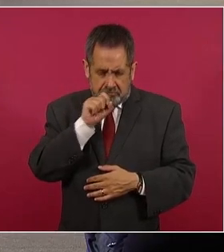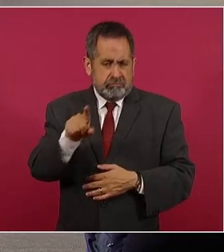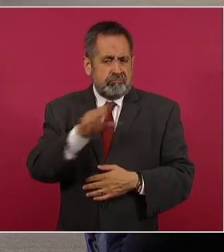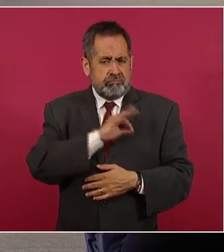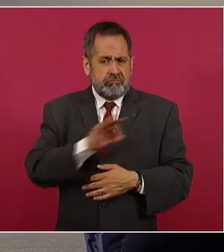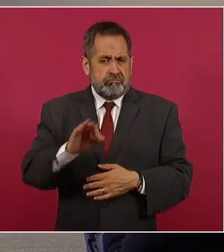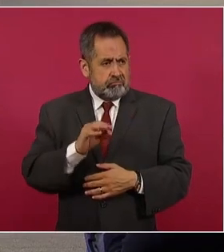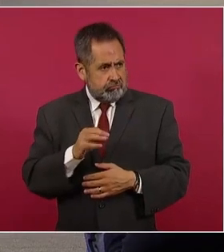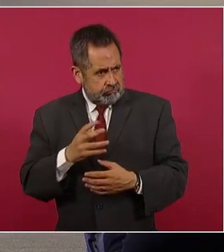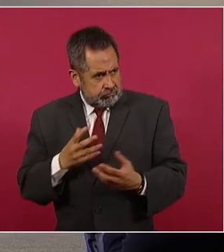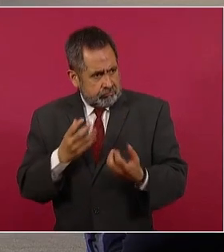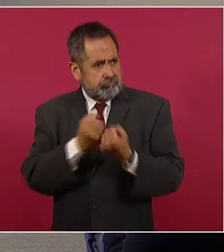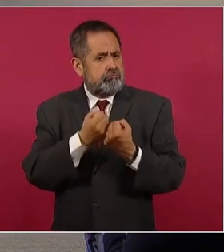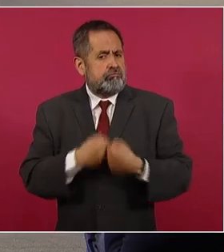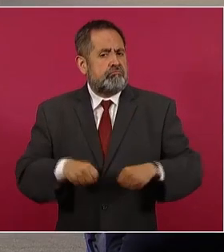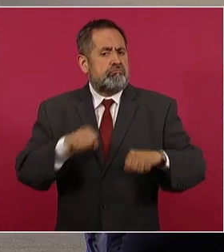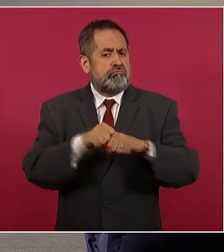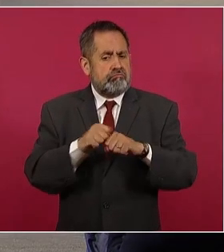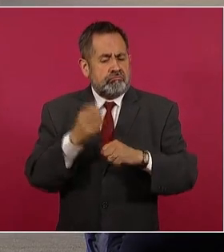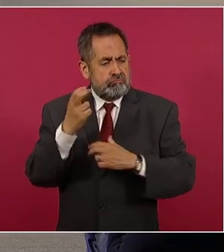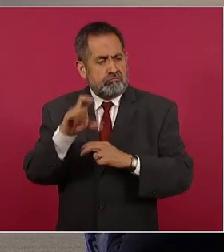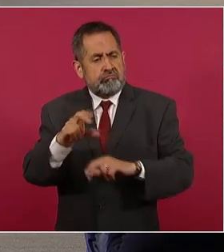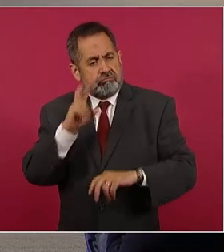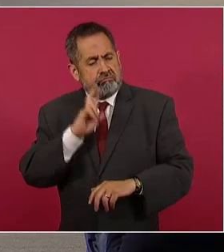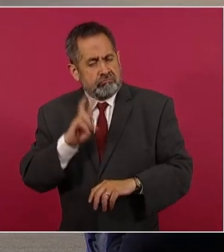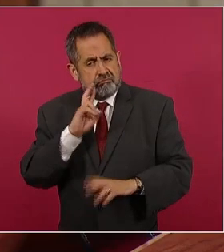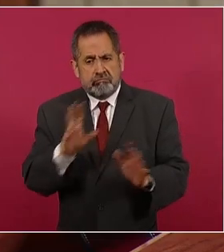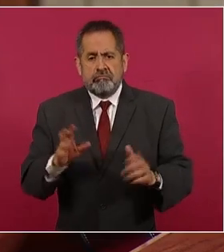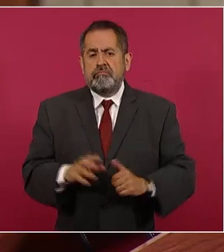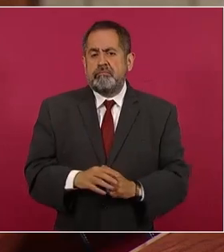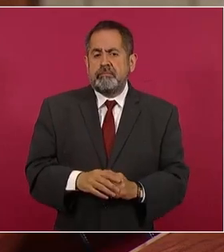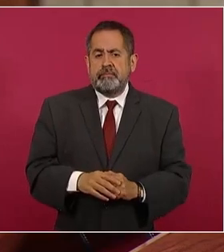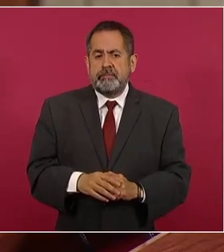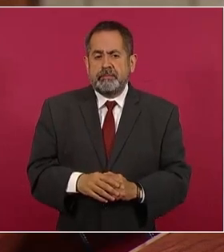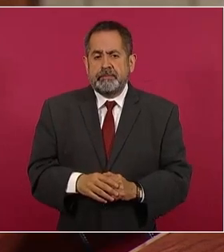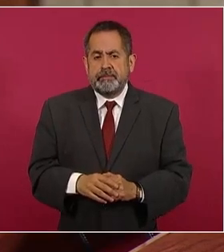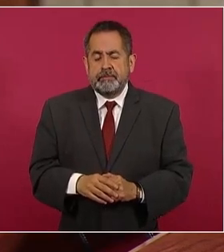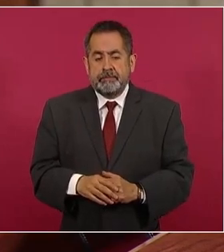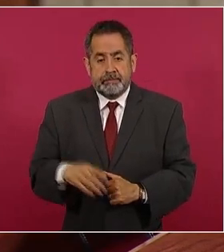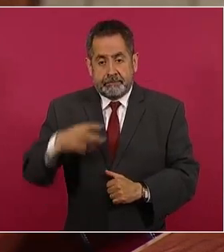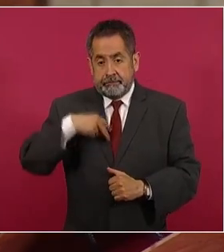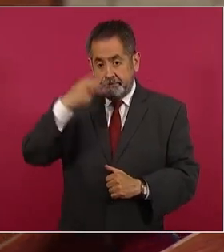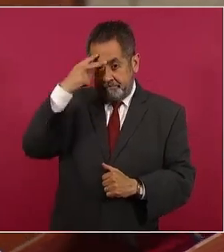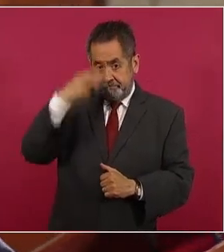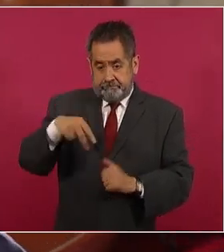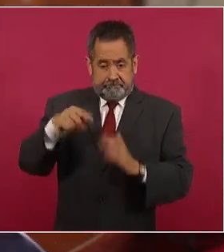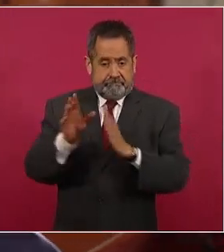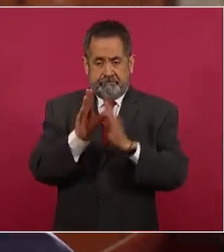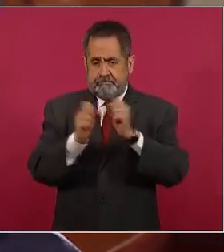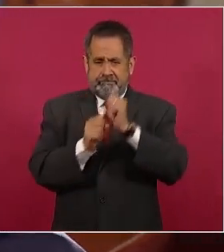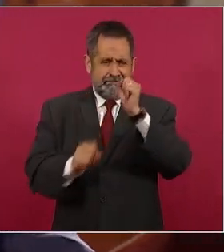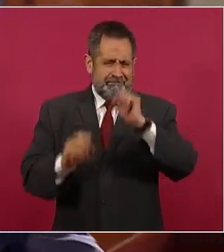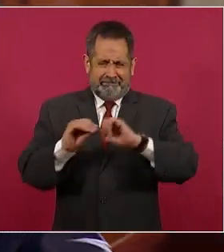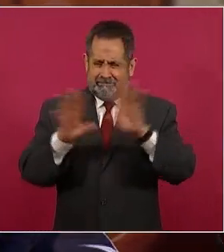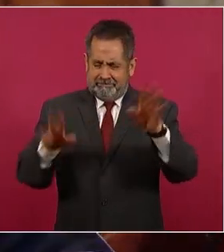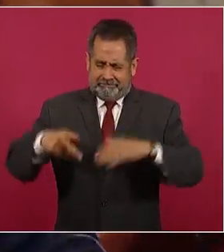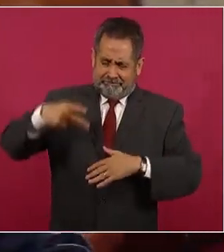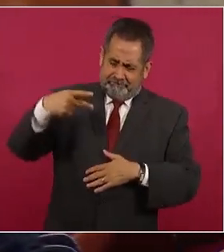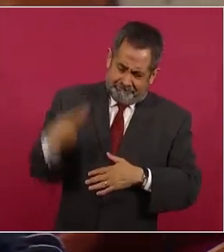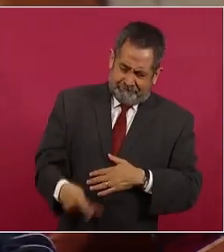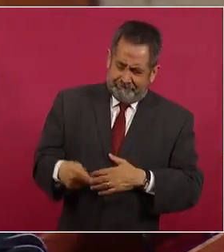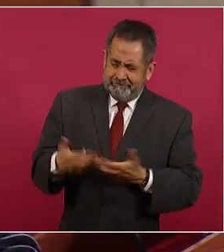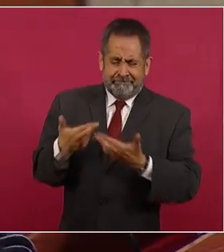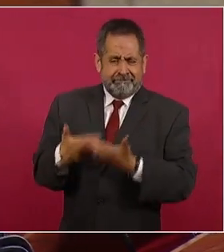invertir. En México la Constitución es muy clara, los recursos energéticos y los